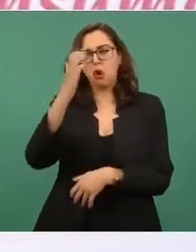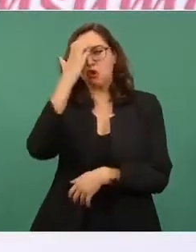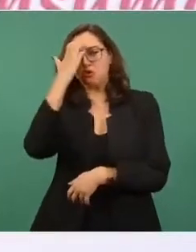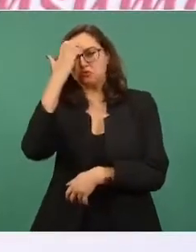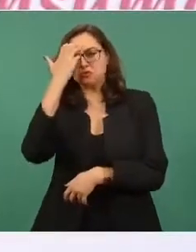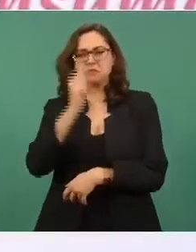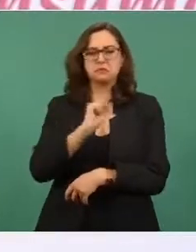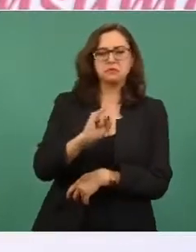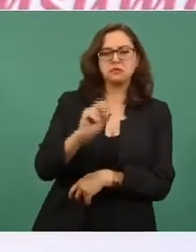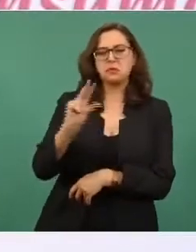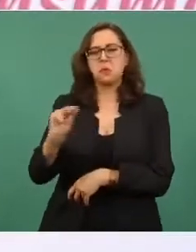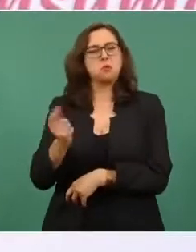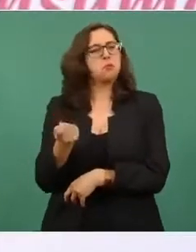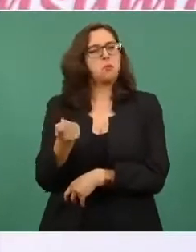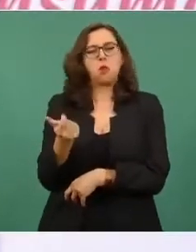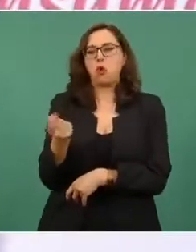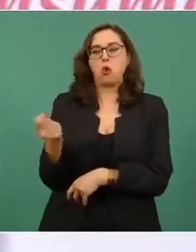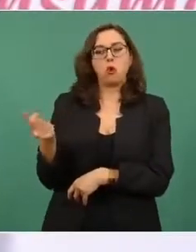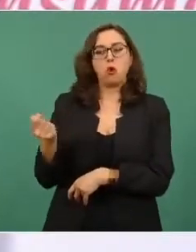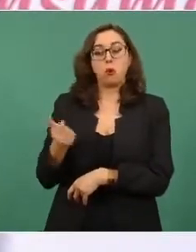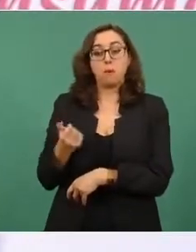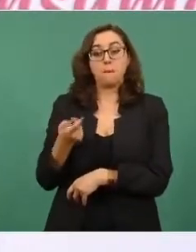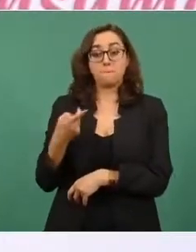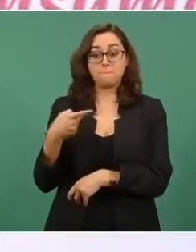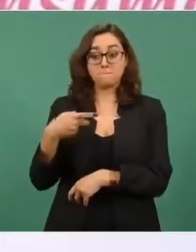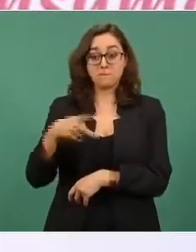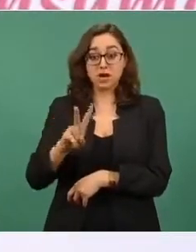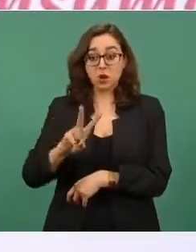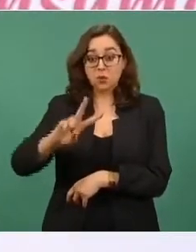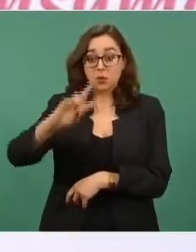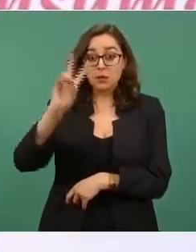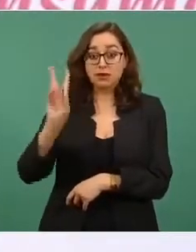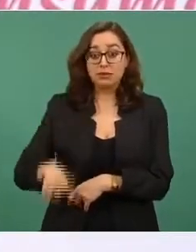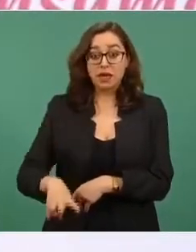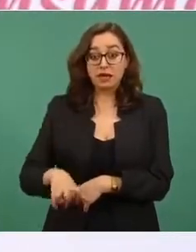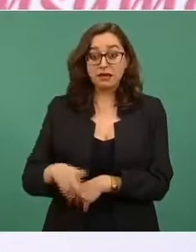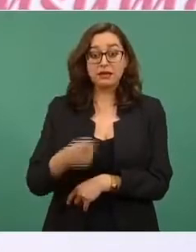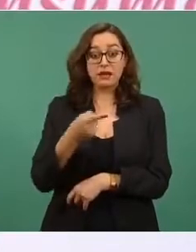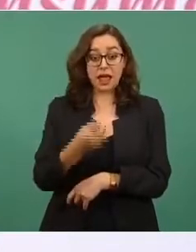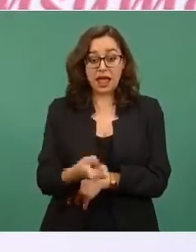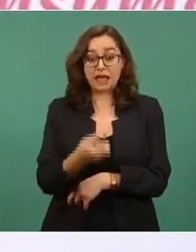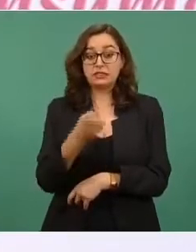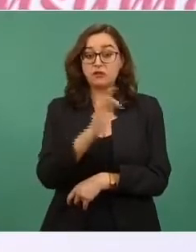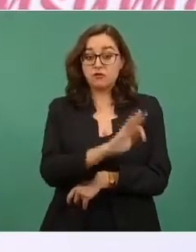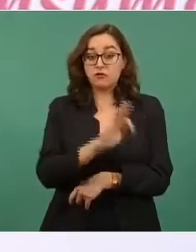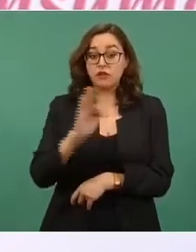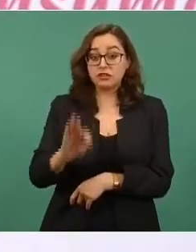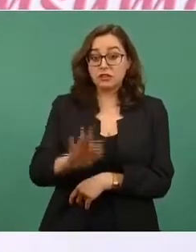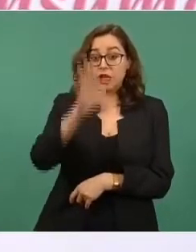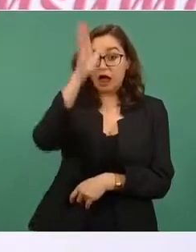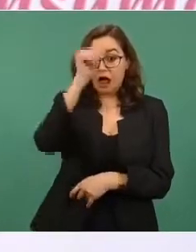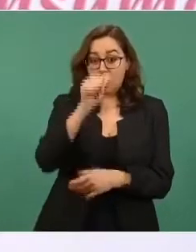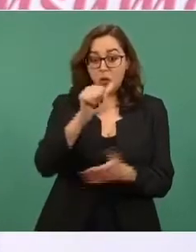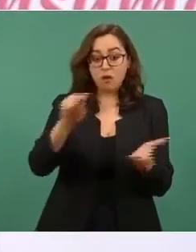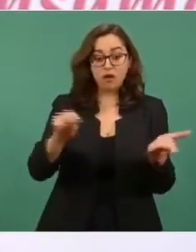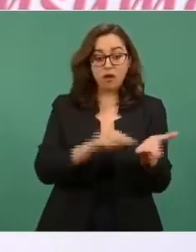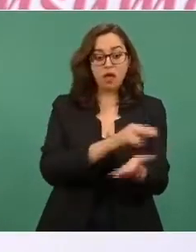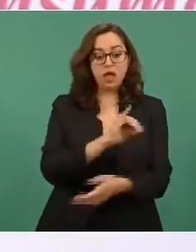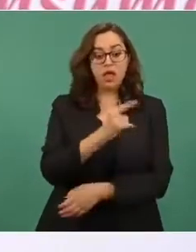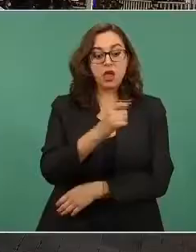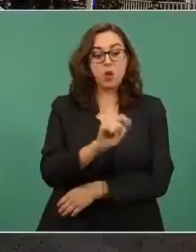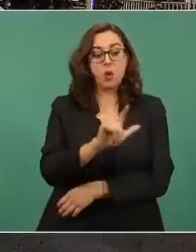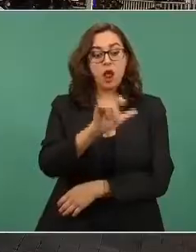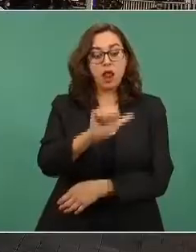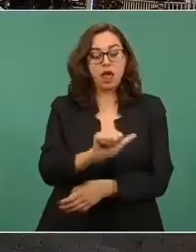en el que desembocaron los acuerdos de Iguala y los